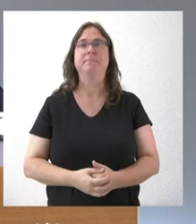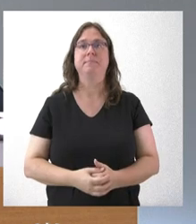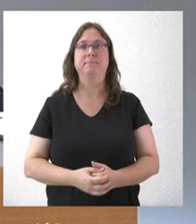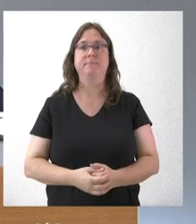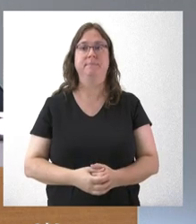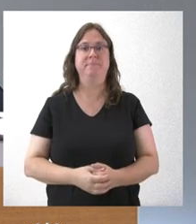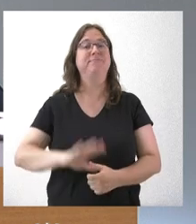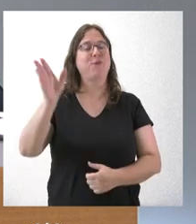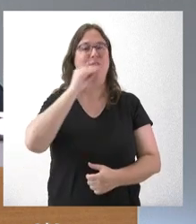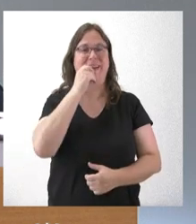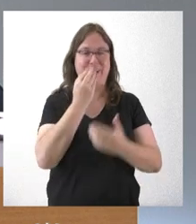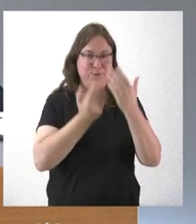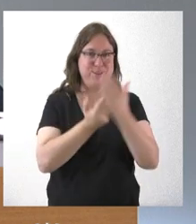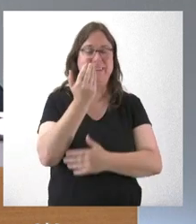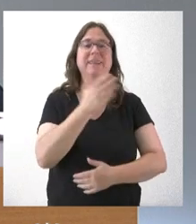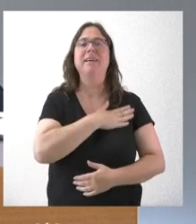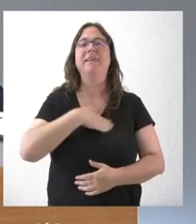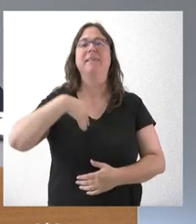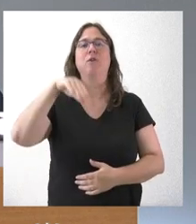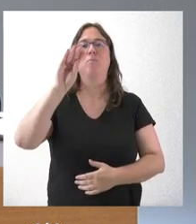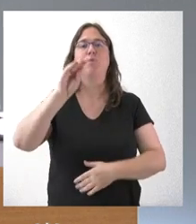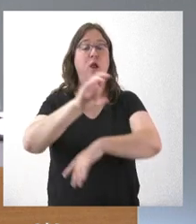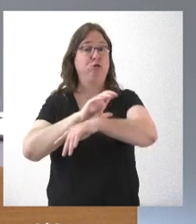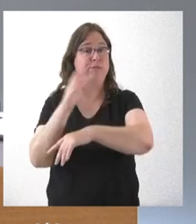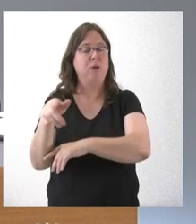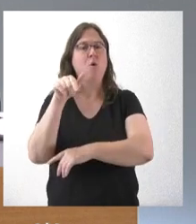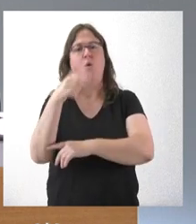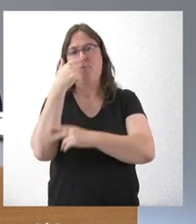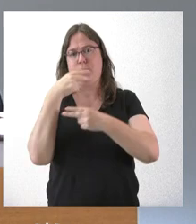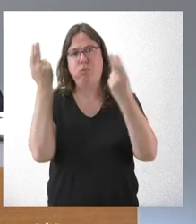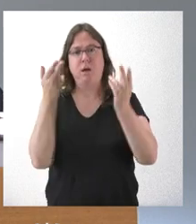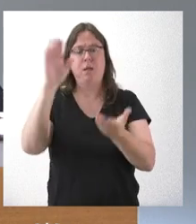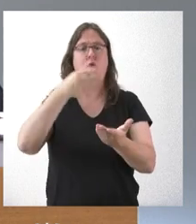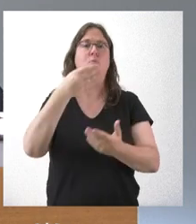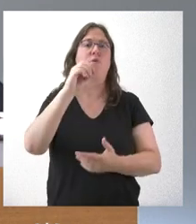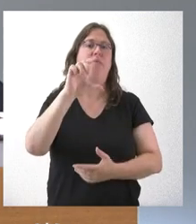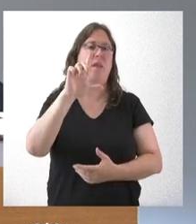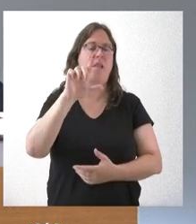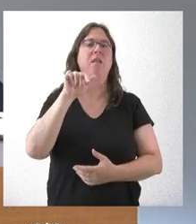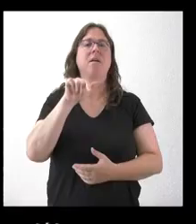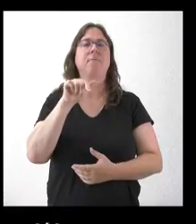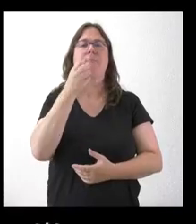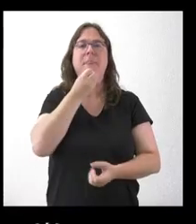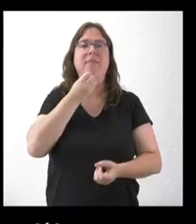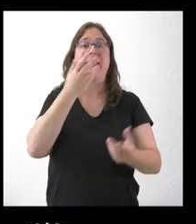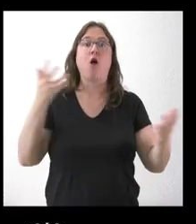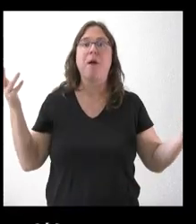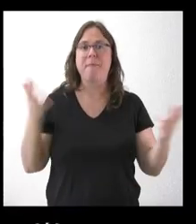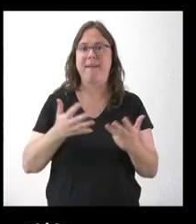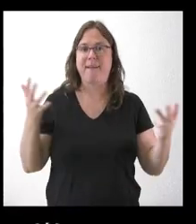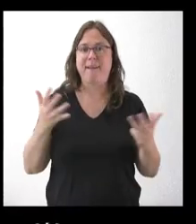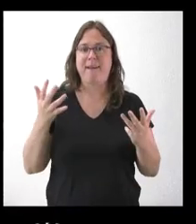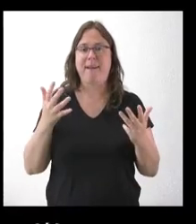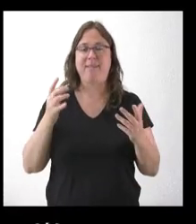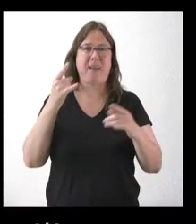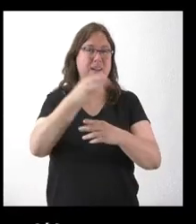Sí, hola, qué tal, buenos días. Quería preguntarle también al consejero, hoy se publica también en el BOCIL la declaración de emergencia cinegética